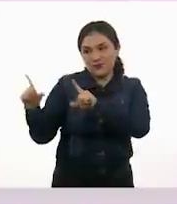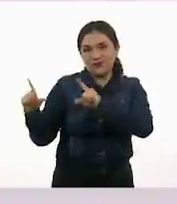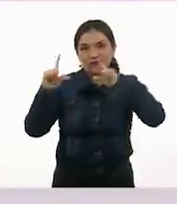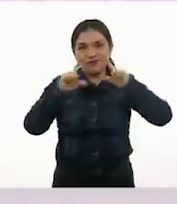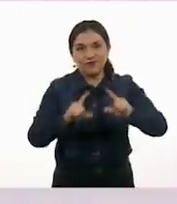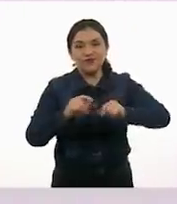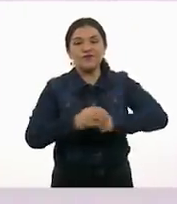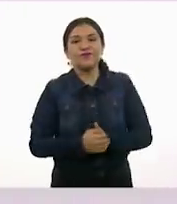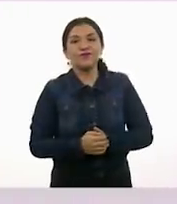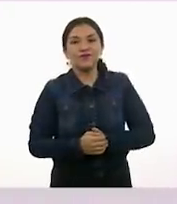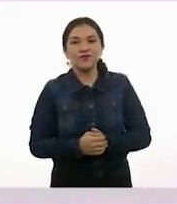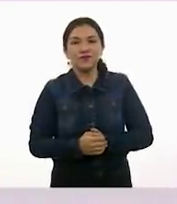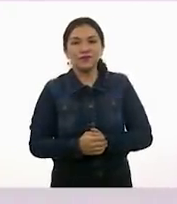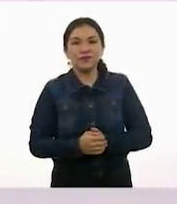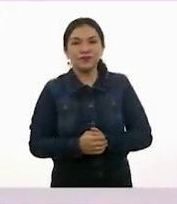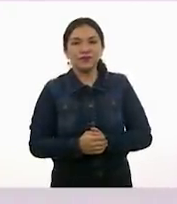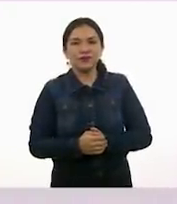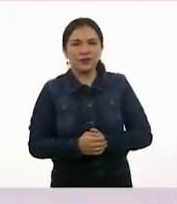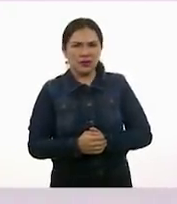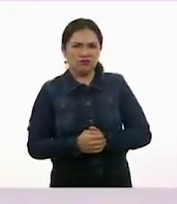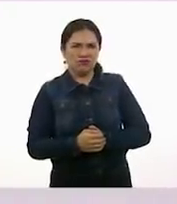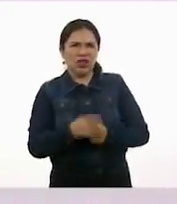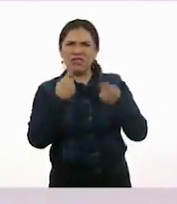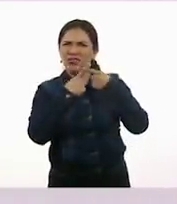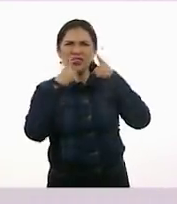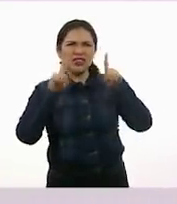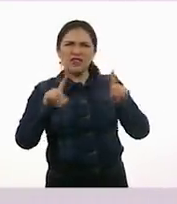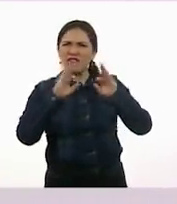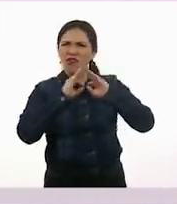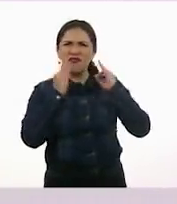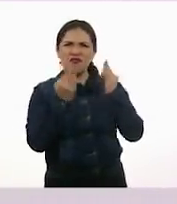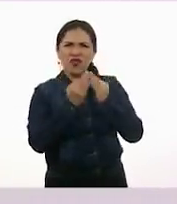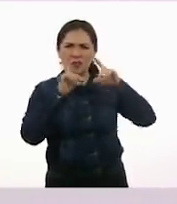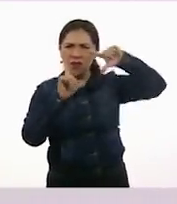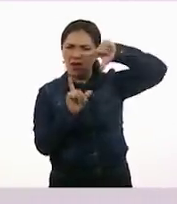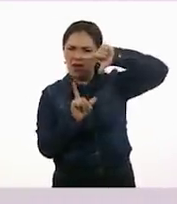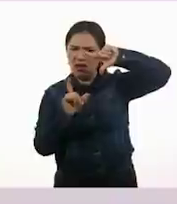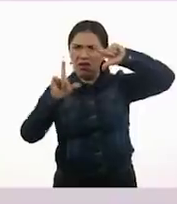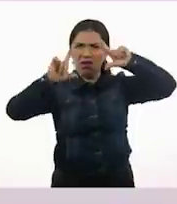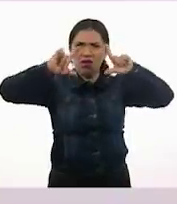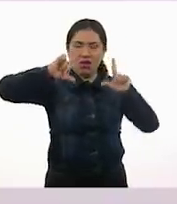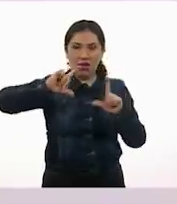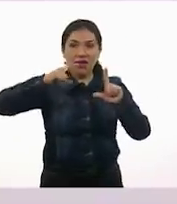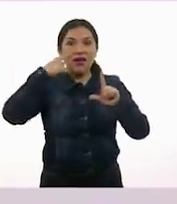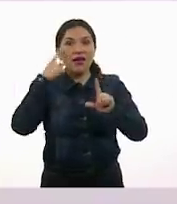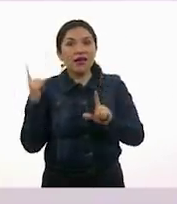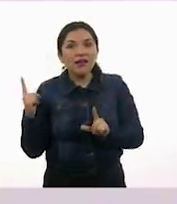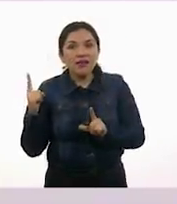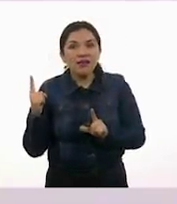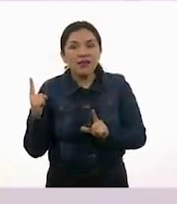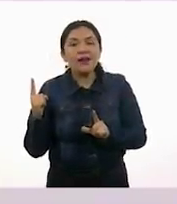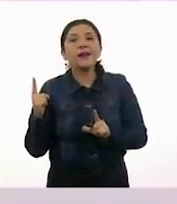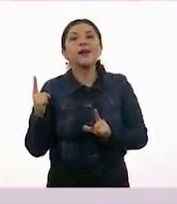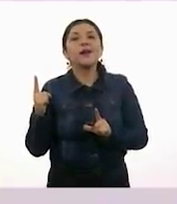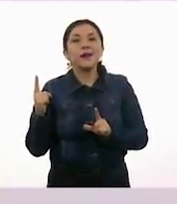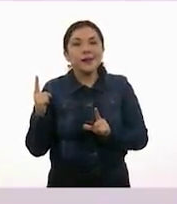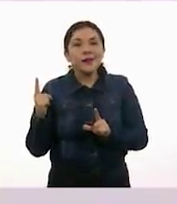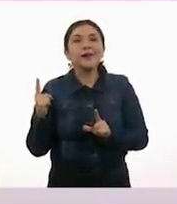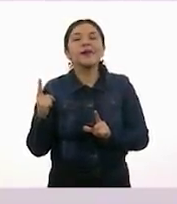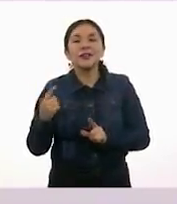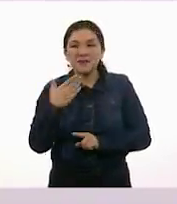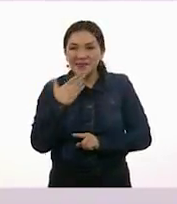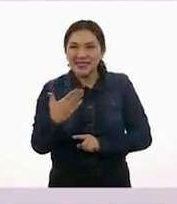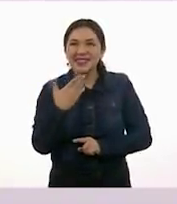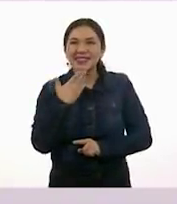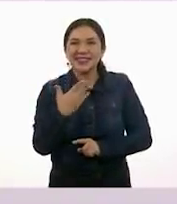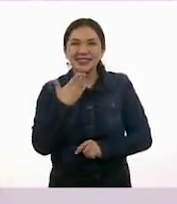Y esta vela estaba diferente que la anterior, que iba así. Cambió de posición. Esta es así. Muy bien.